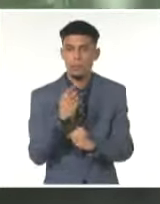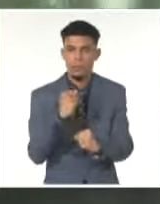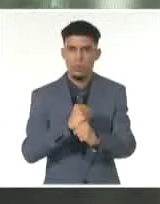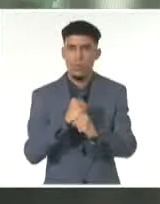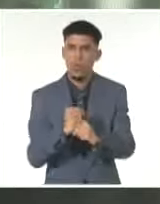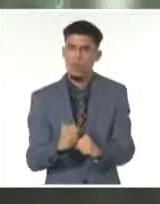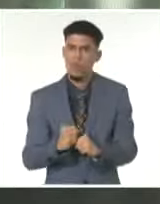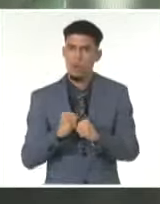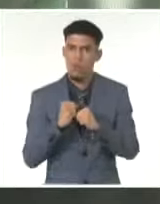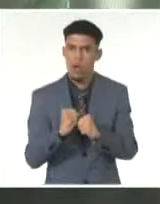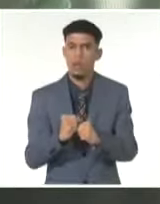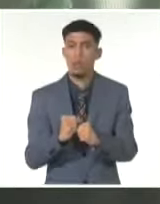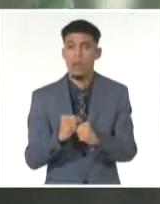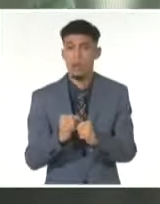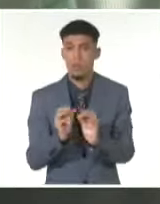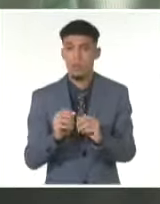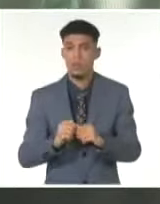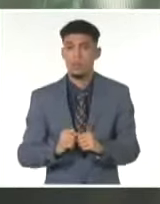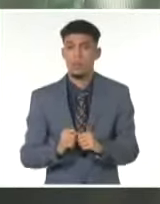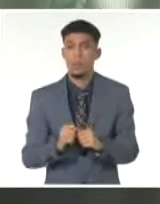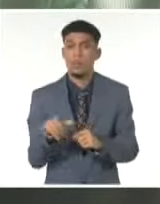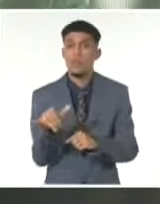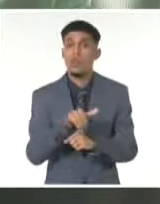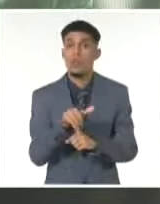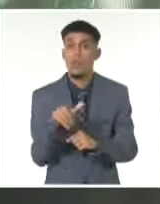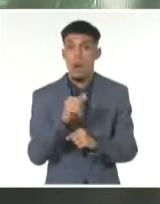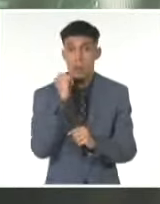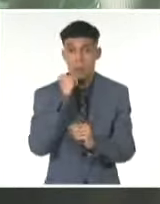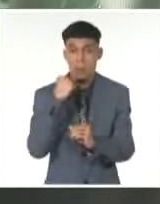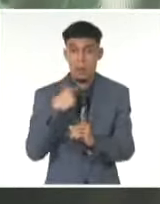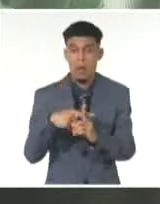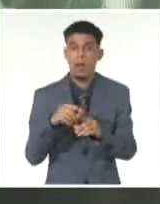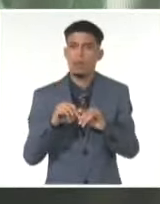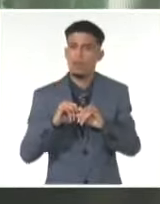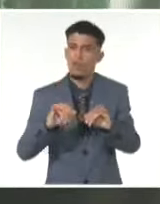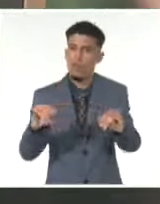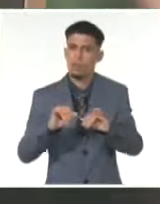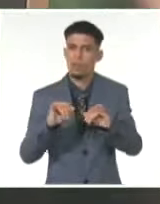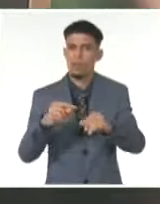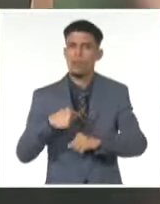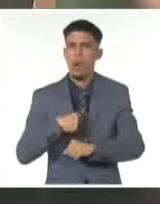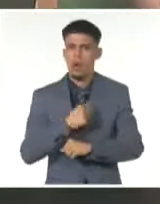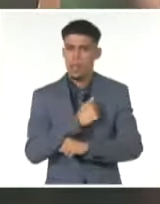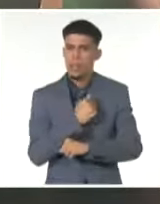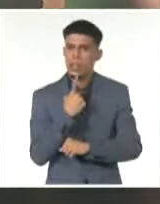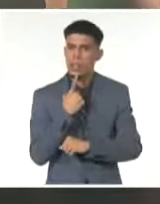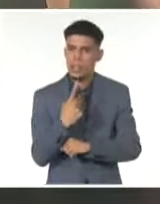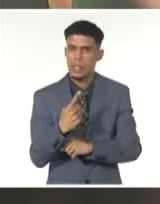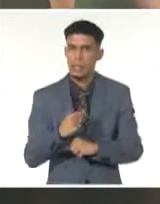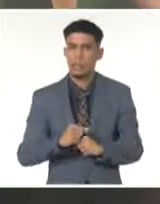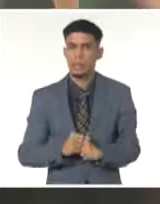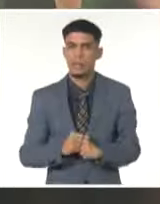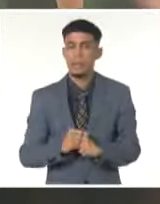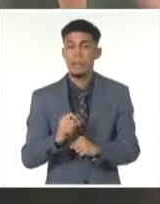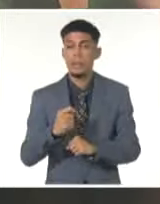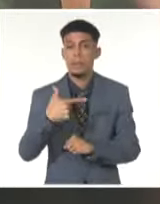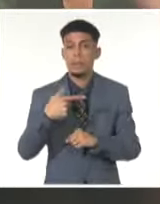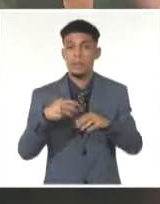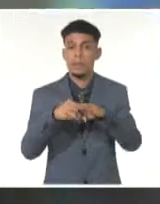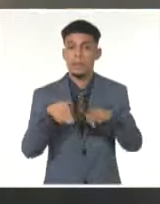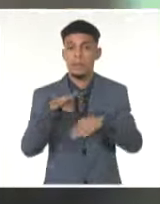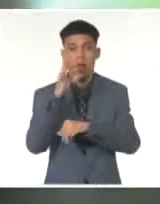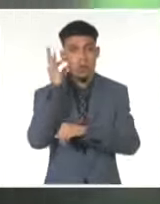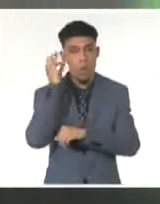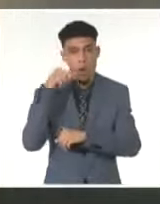duro, como ustedes ven. A la par también se está informando. Yo quiero destacar, a modo de ejemplo, a la viceprimera ministra Inés